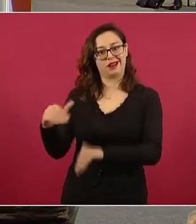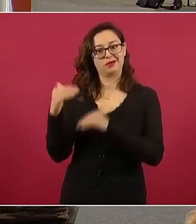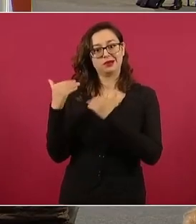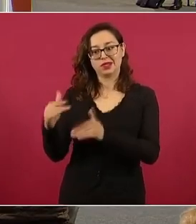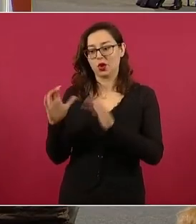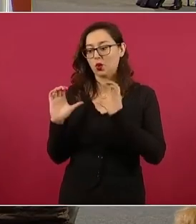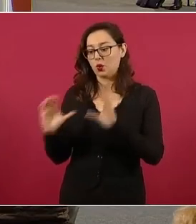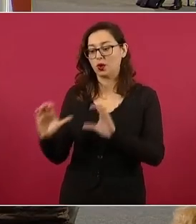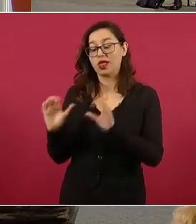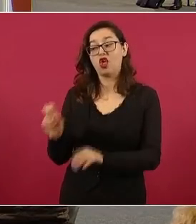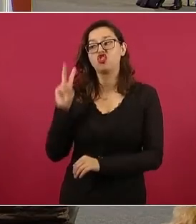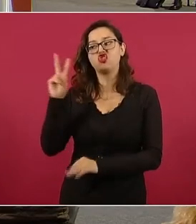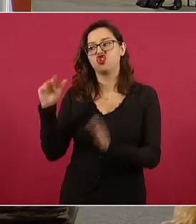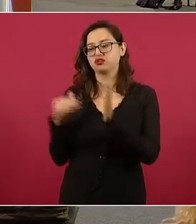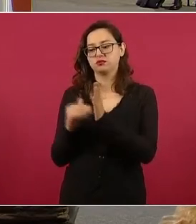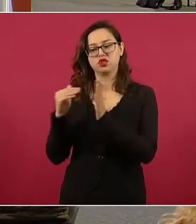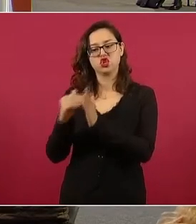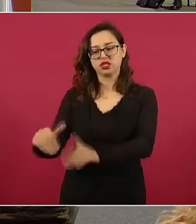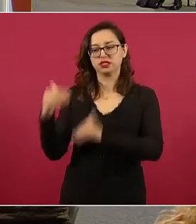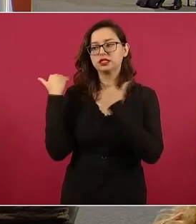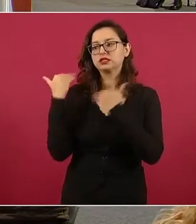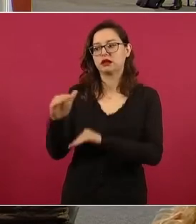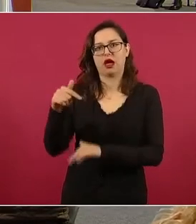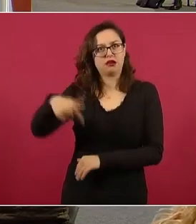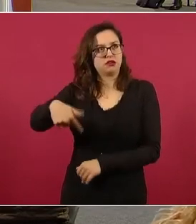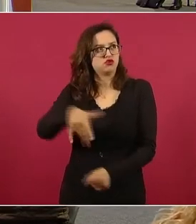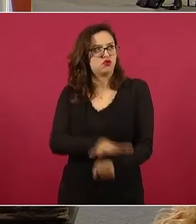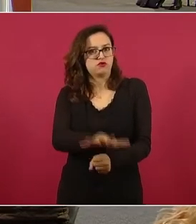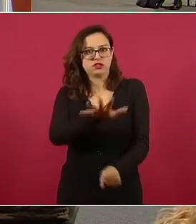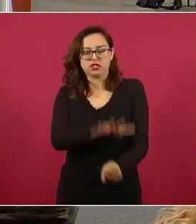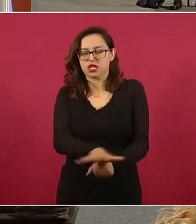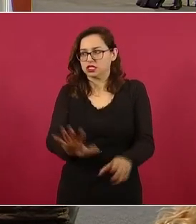no vamos a pasar de dos que es lo que necesitamos